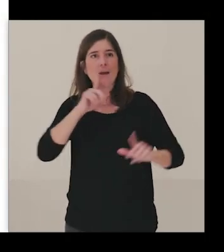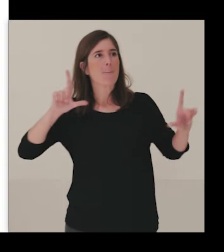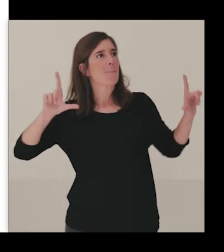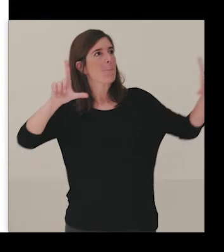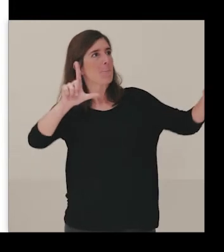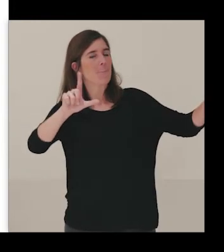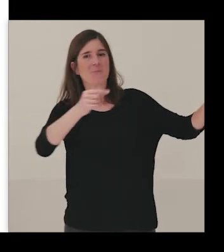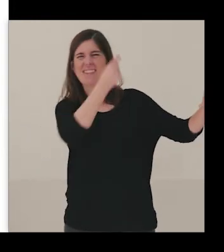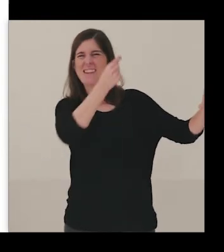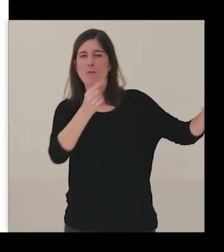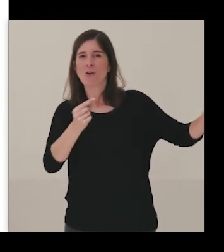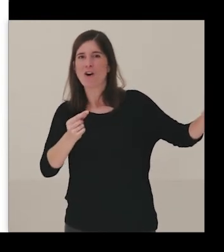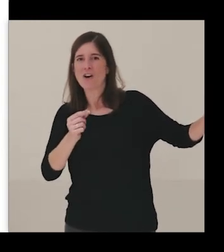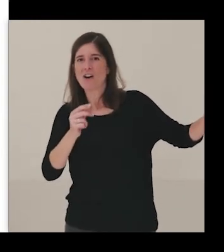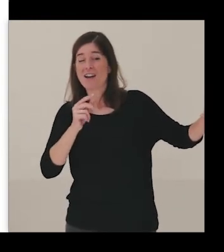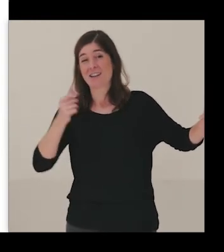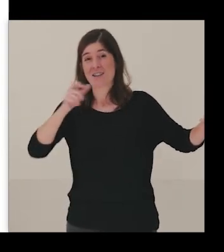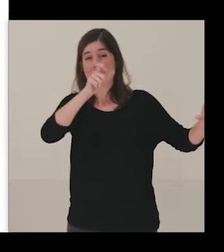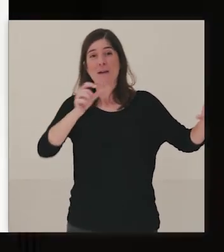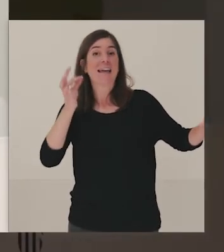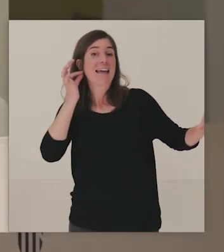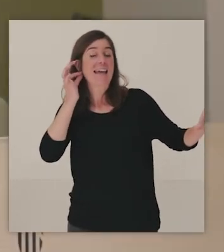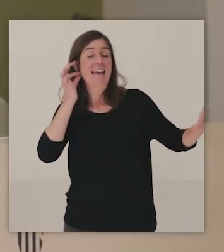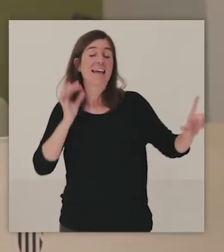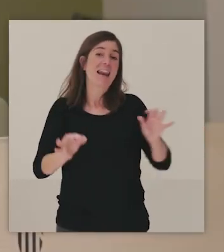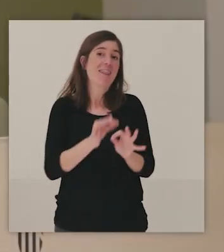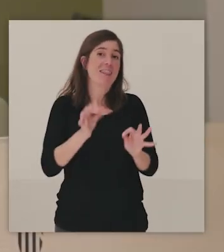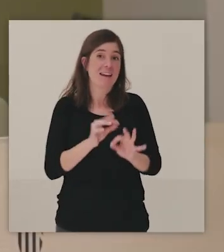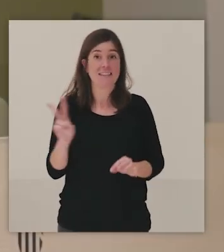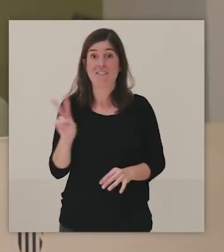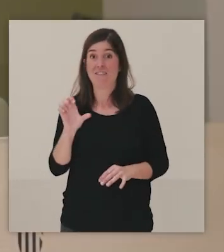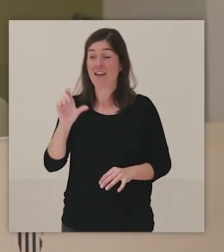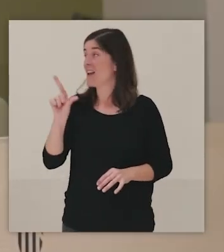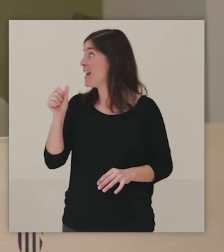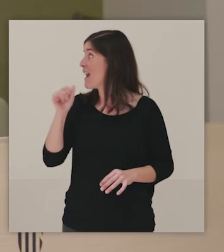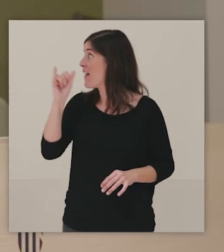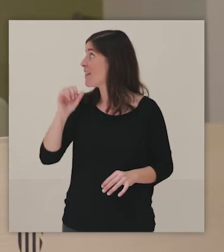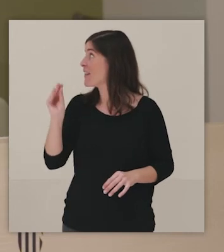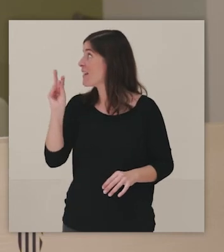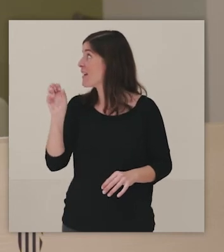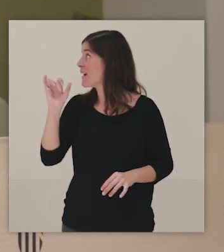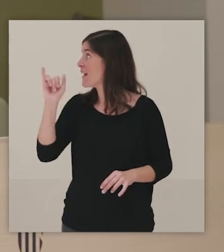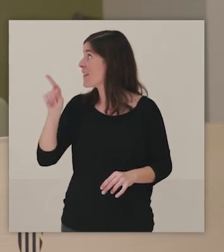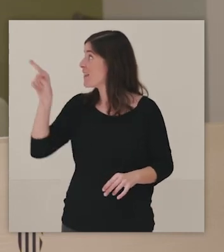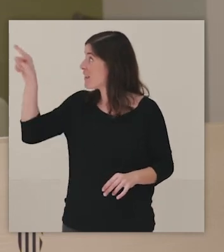hilanderas de Velázquez. Entonces, estar en esa sala, en un lugar tan emblemático del museo, con nuestras mujeres,